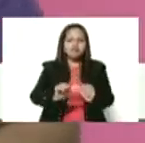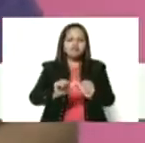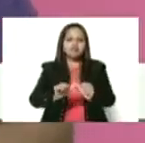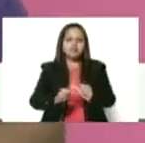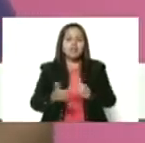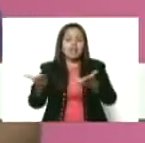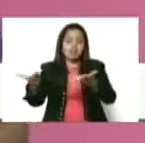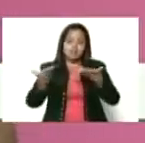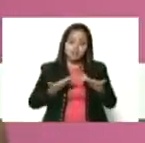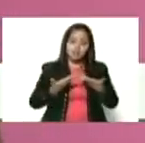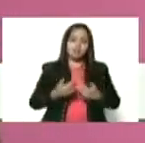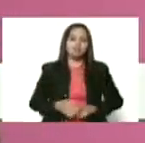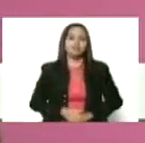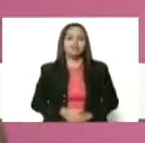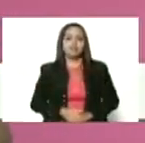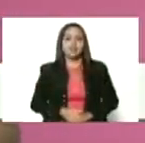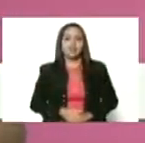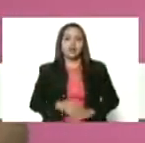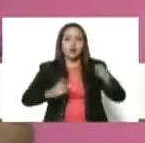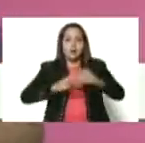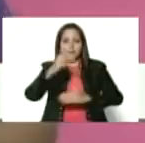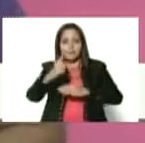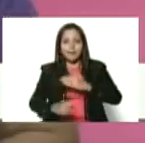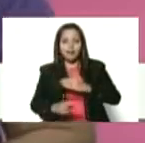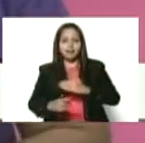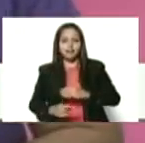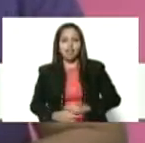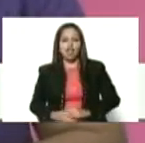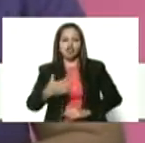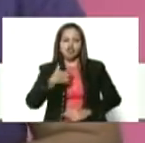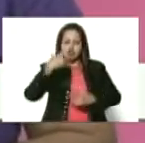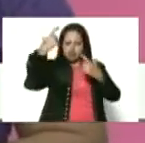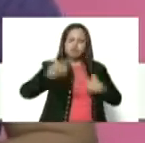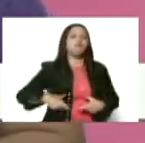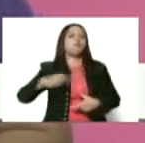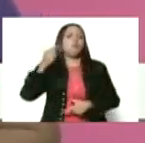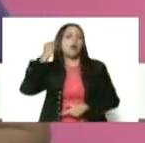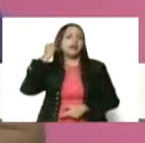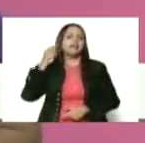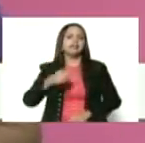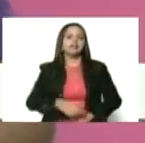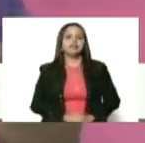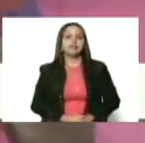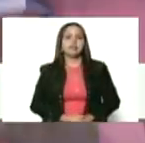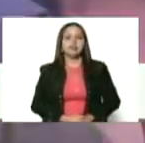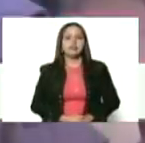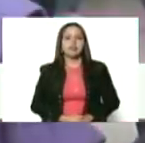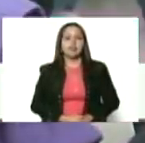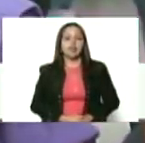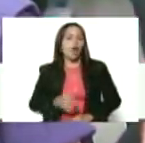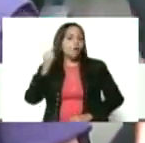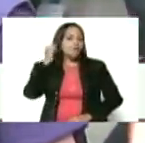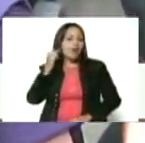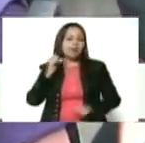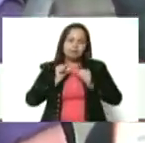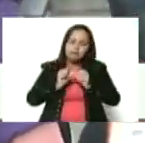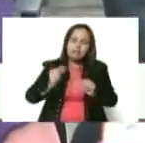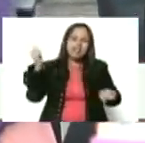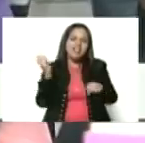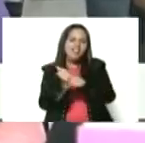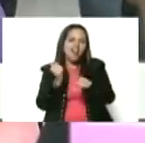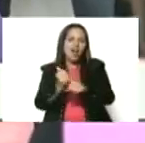regaló usted a nosotras con el programa Soy Mujer y nosotros como mujeres emprendedoras,